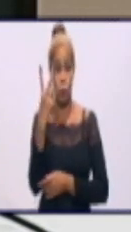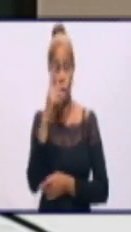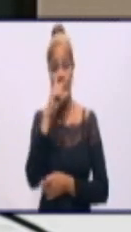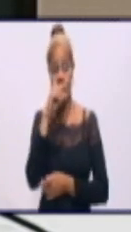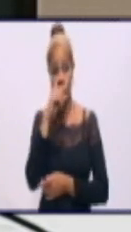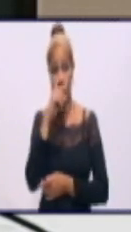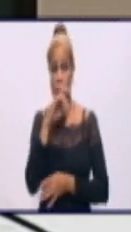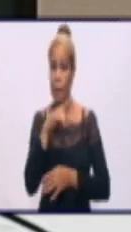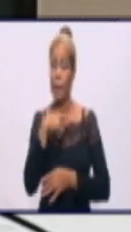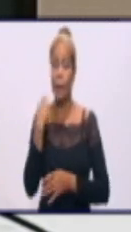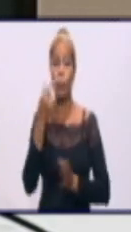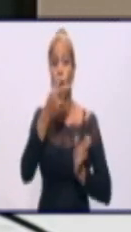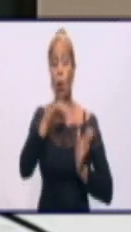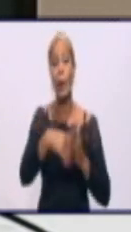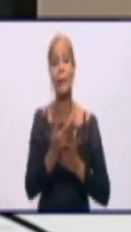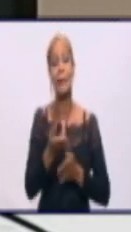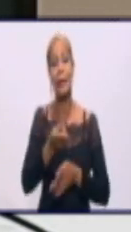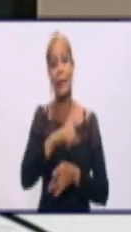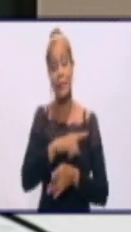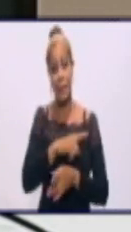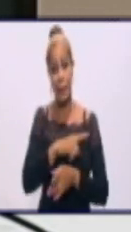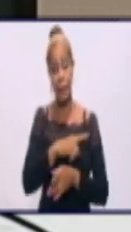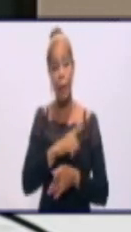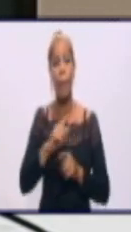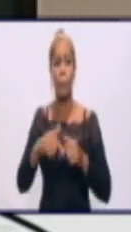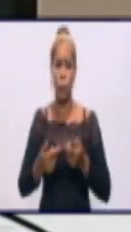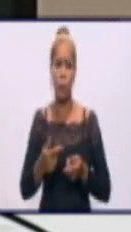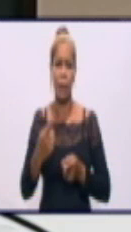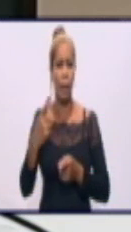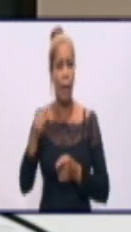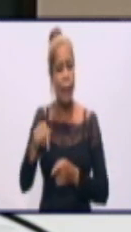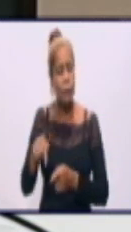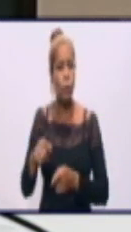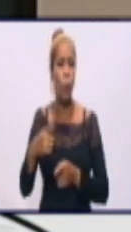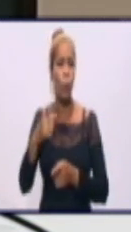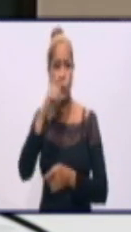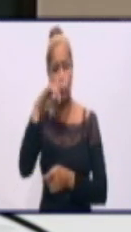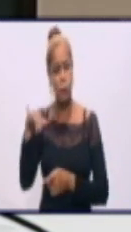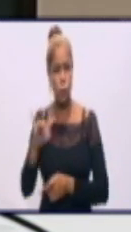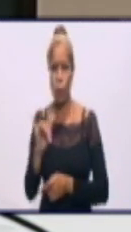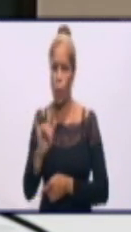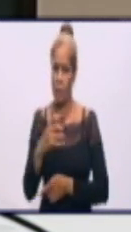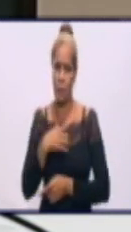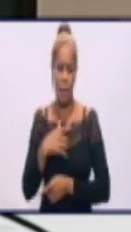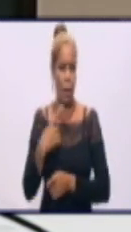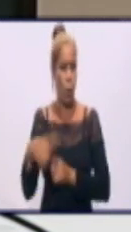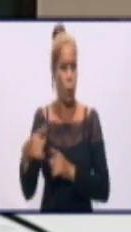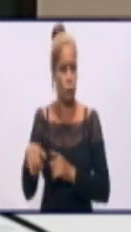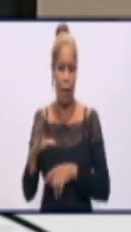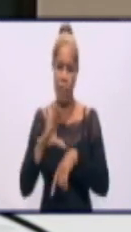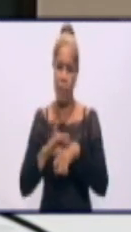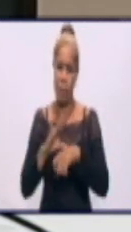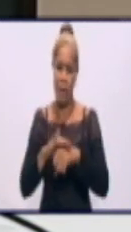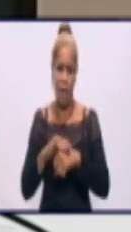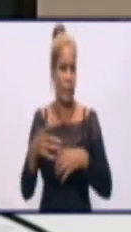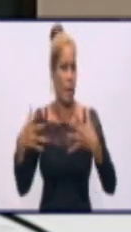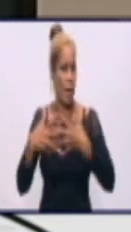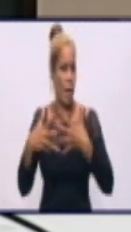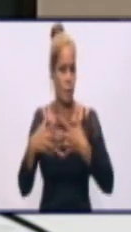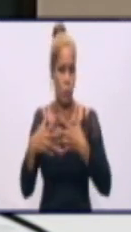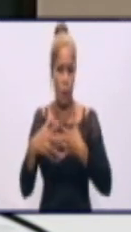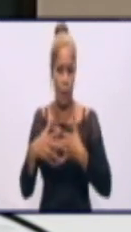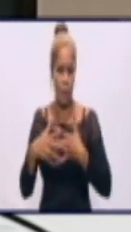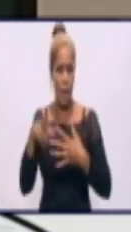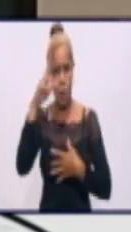otras patologías asociadas, ¿no? Pero no deja de ser, es un riesgo grandísimo que estamos corriendo.